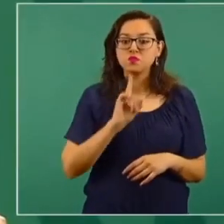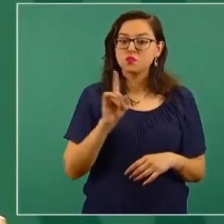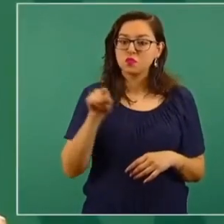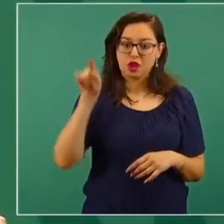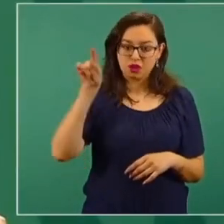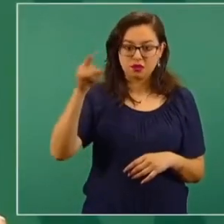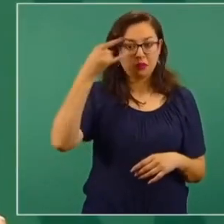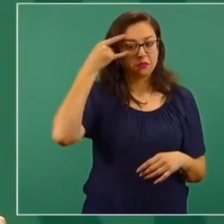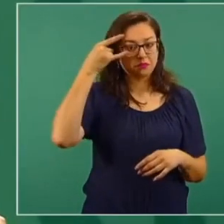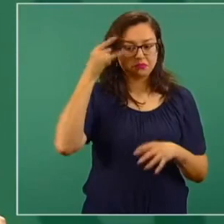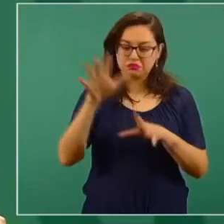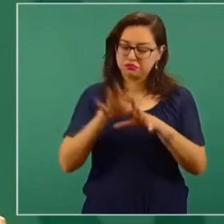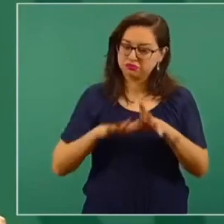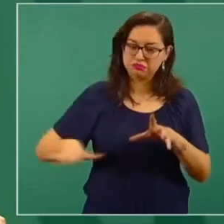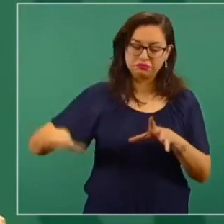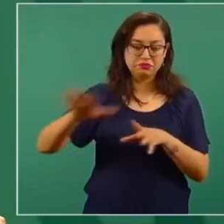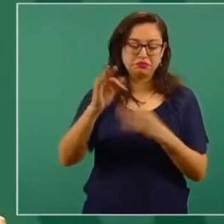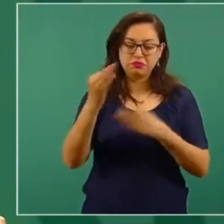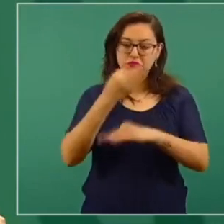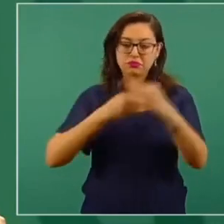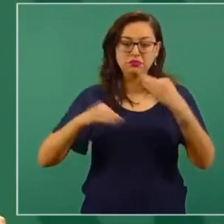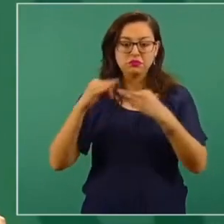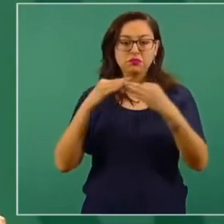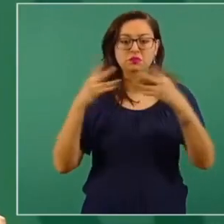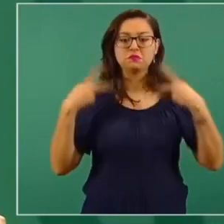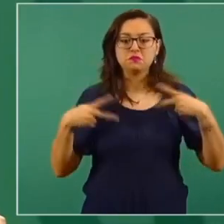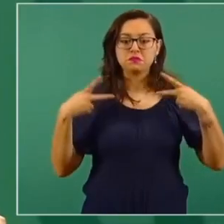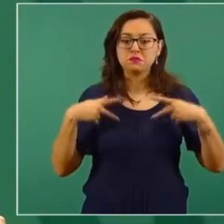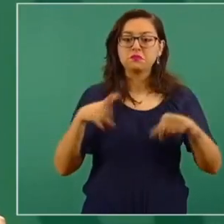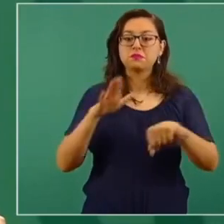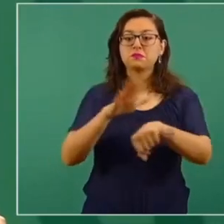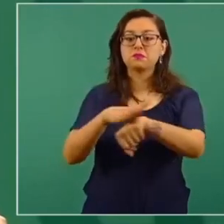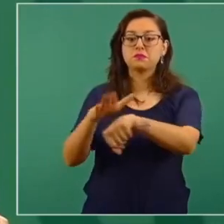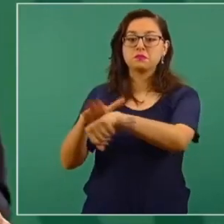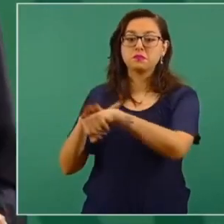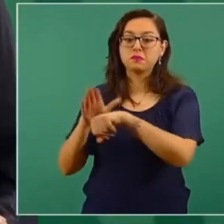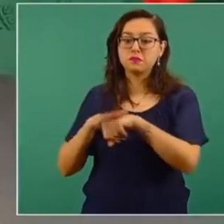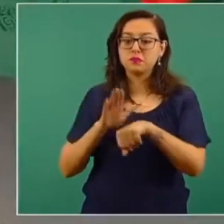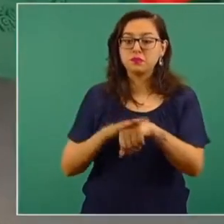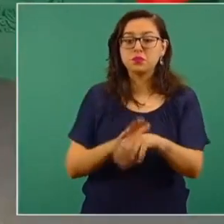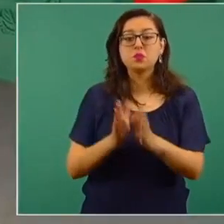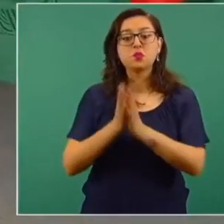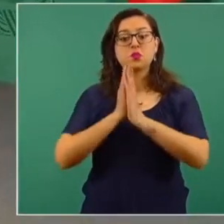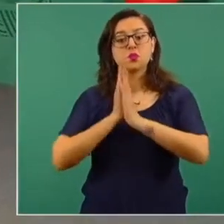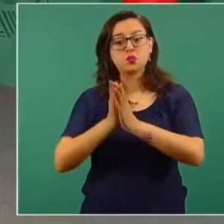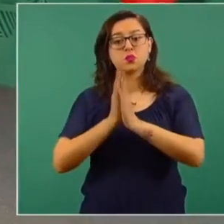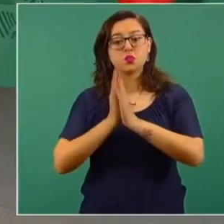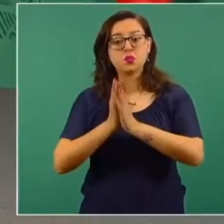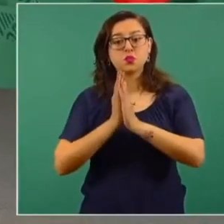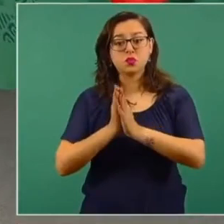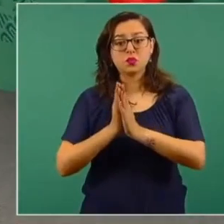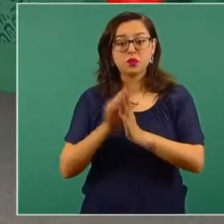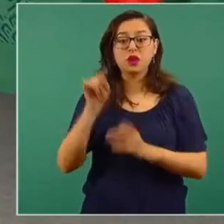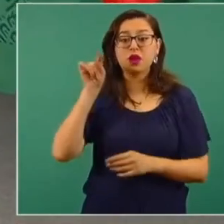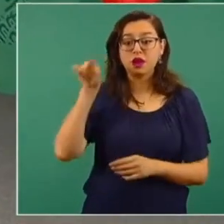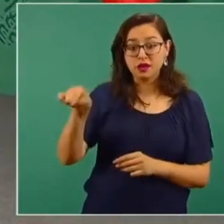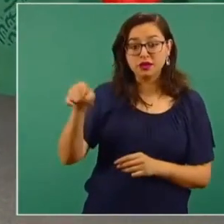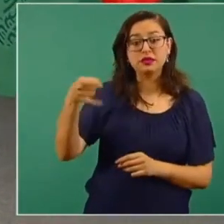pueblo de campeche quiero convocarlos para que sea campeche